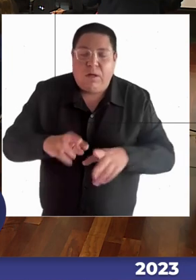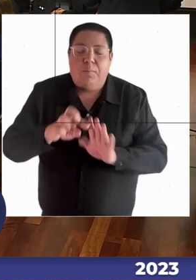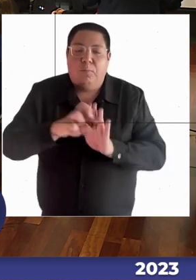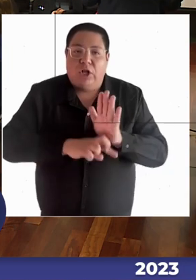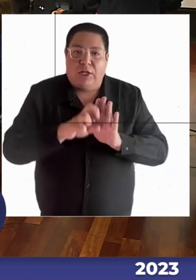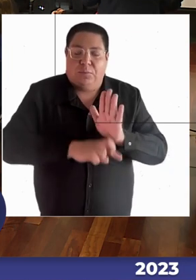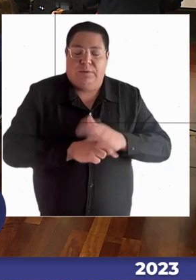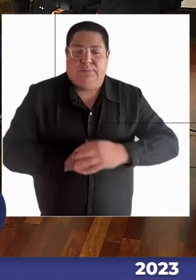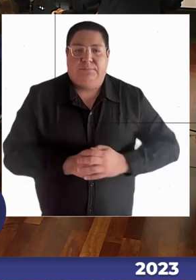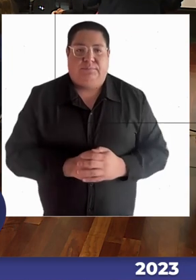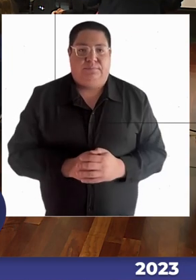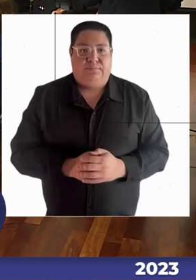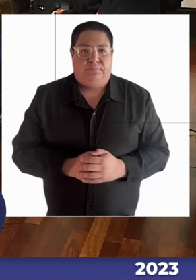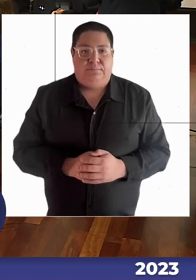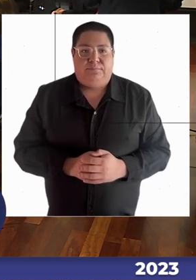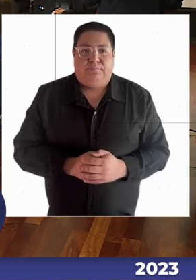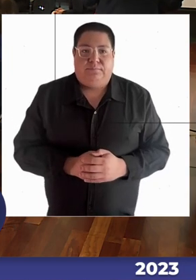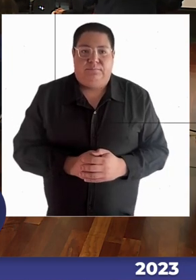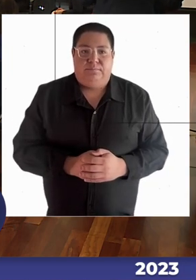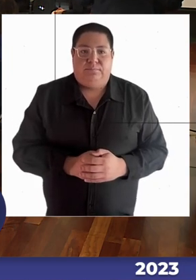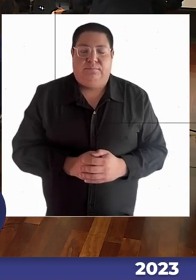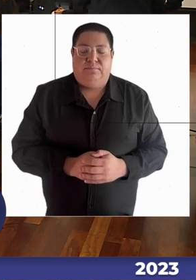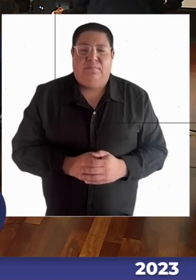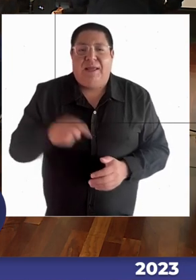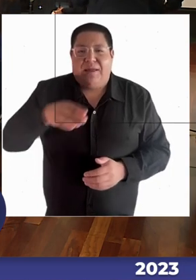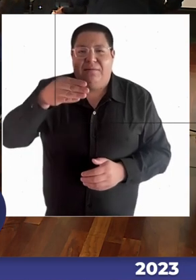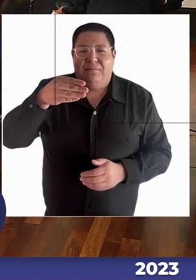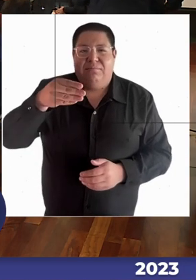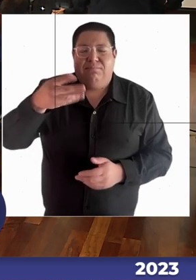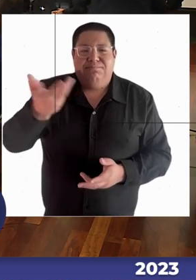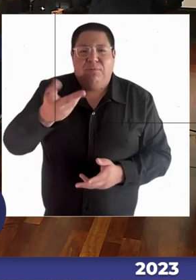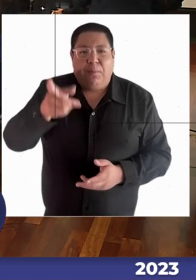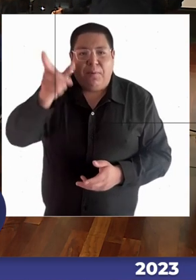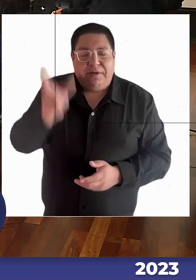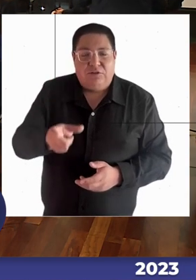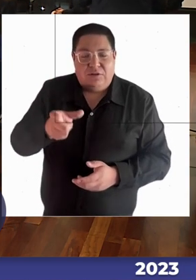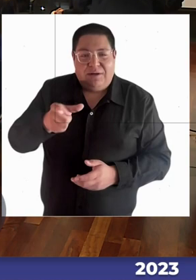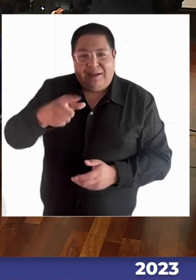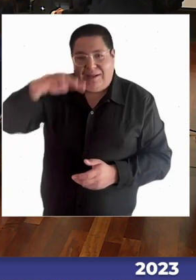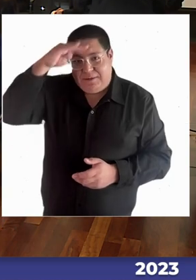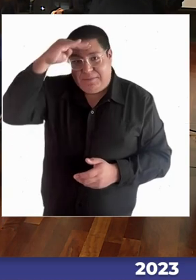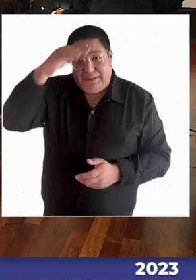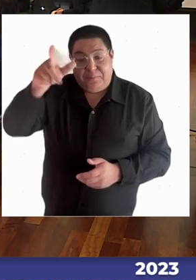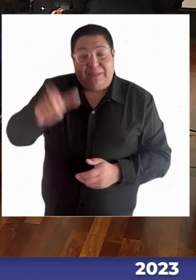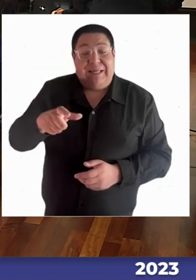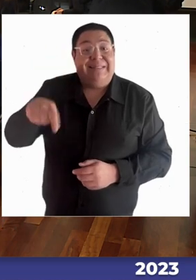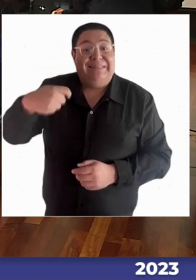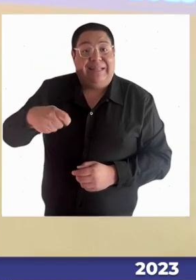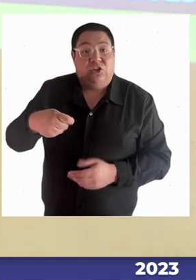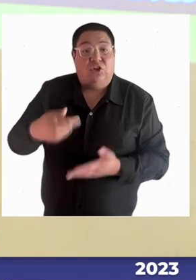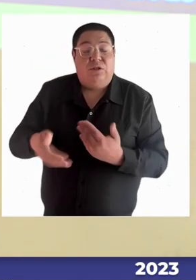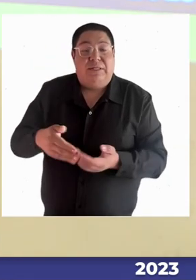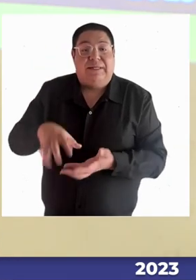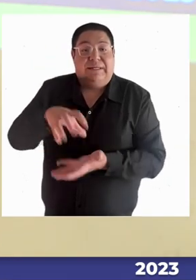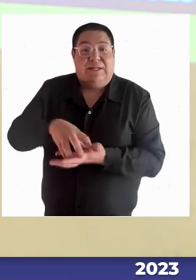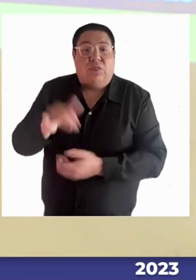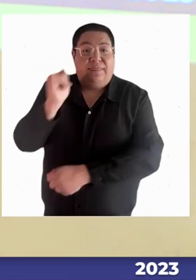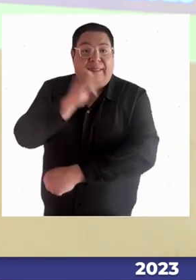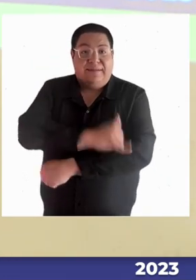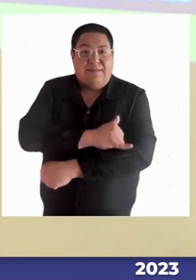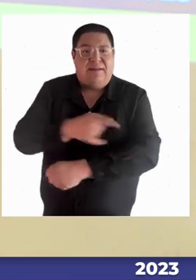hijas o adolescentes en programas de integración escolar? Primero que nada, un saludo afectuoso a todos los que nos acompañan.